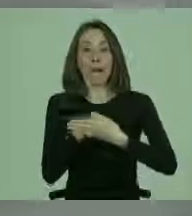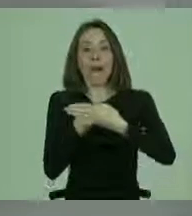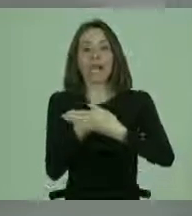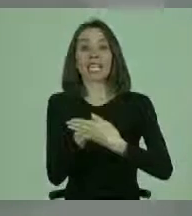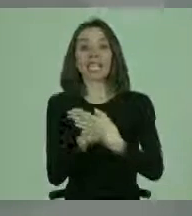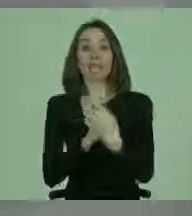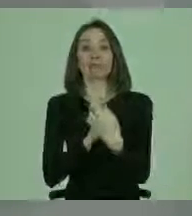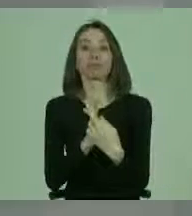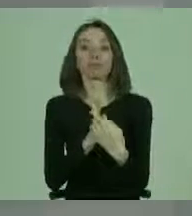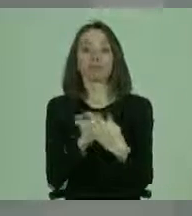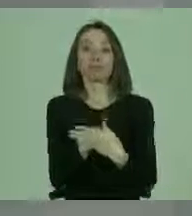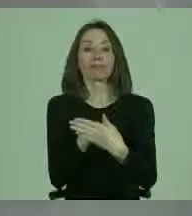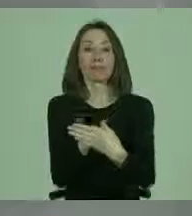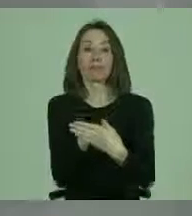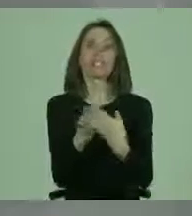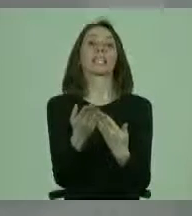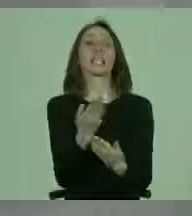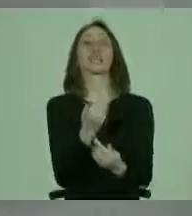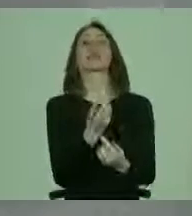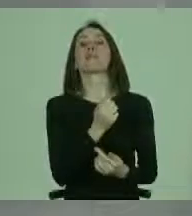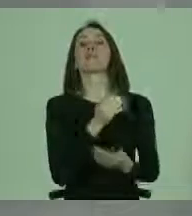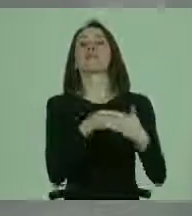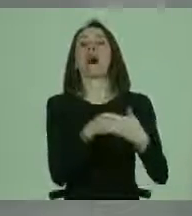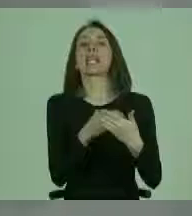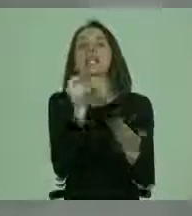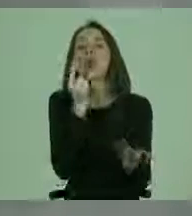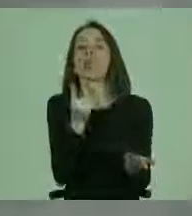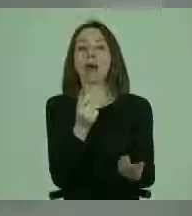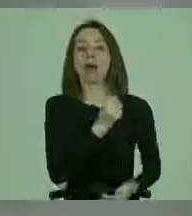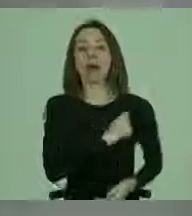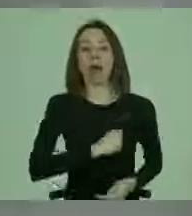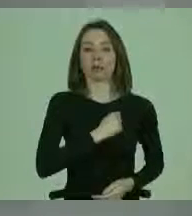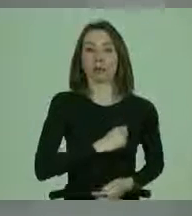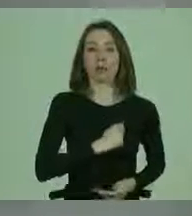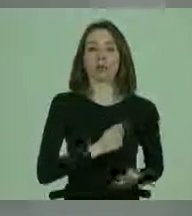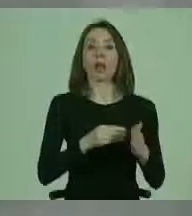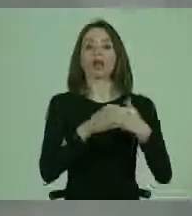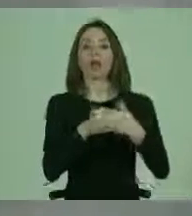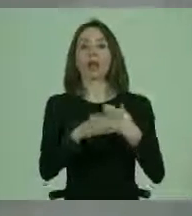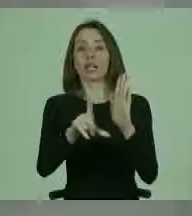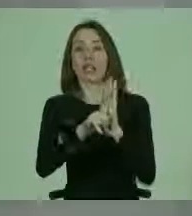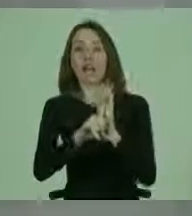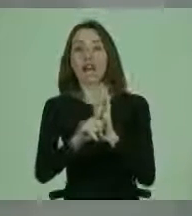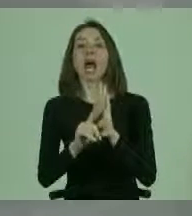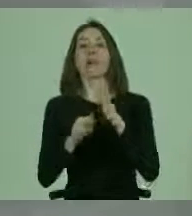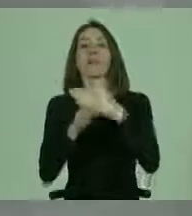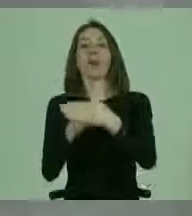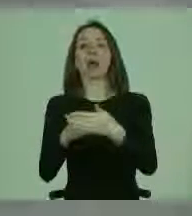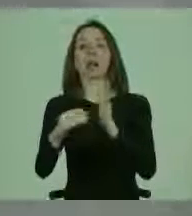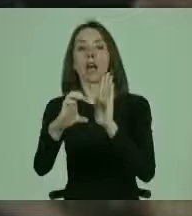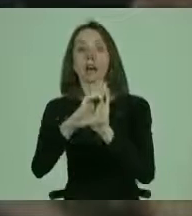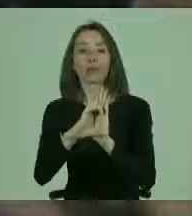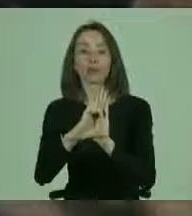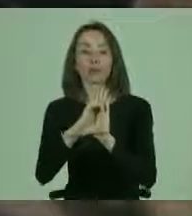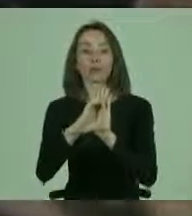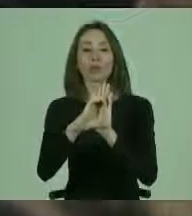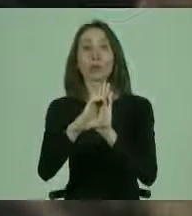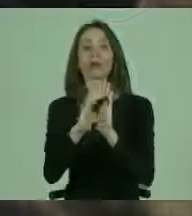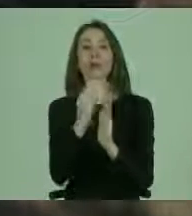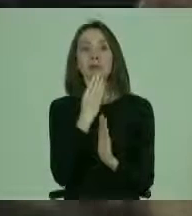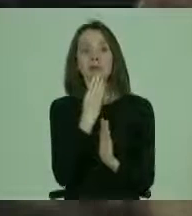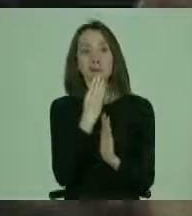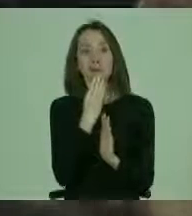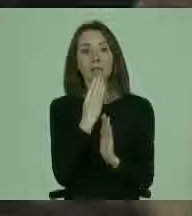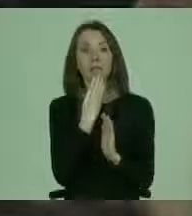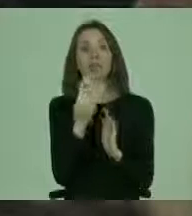de aquellas barreras que tienen que ver con lo actitudinal, con lo legal, con lo constitucional. También tiene que ver